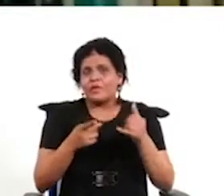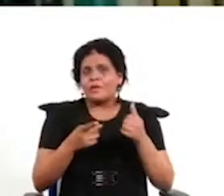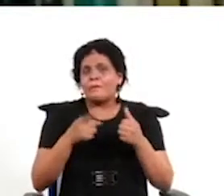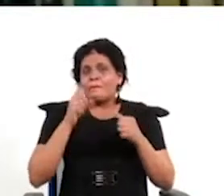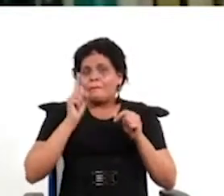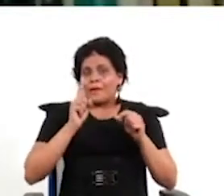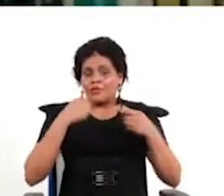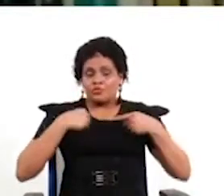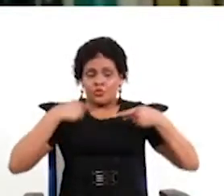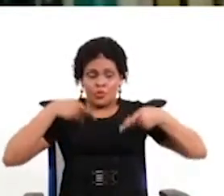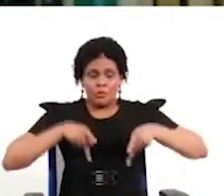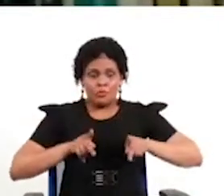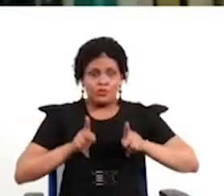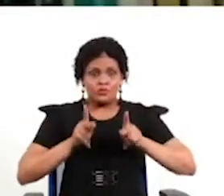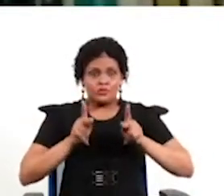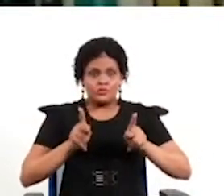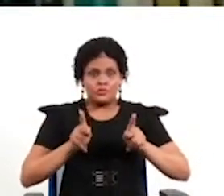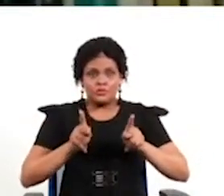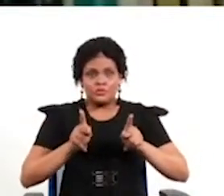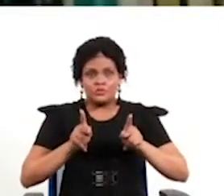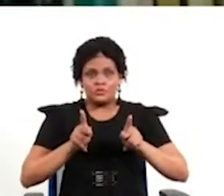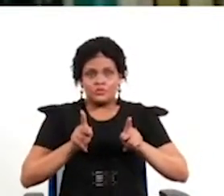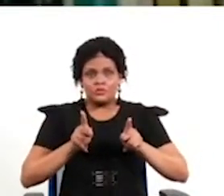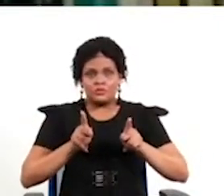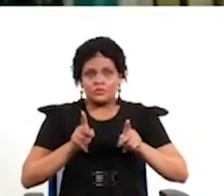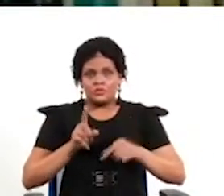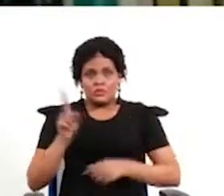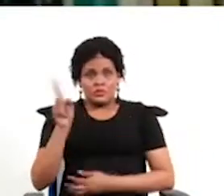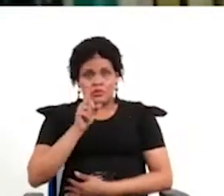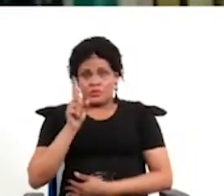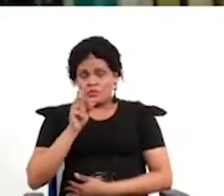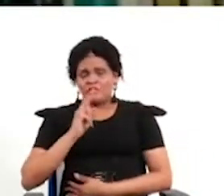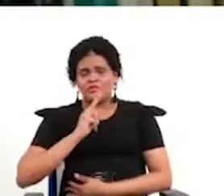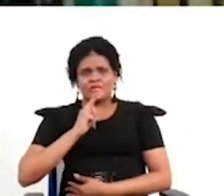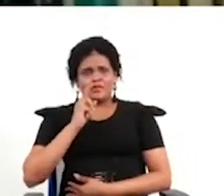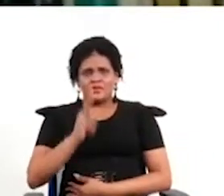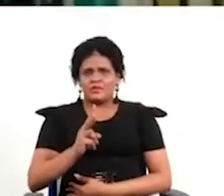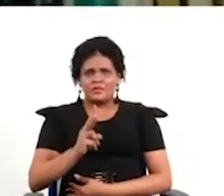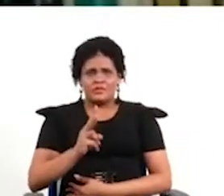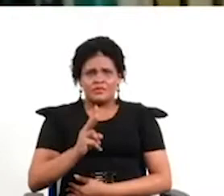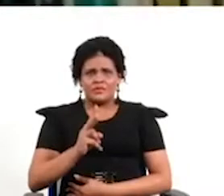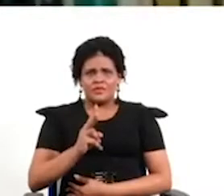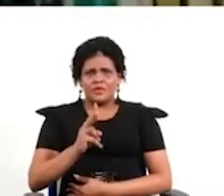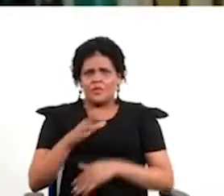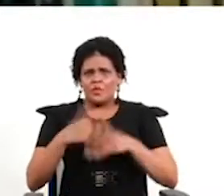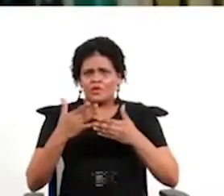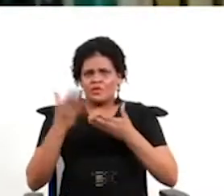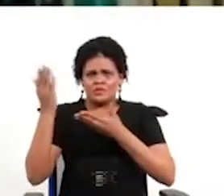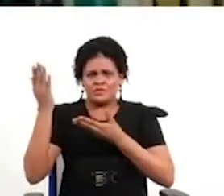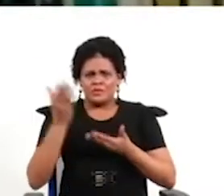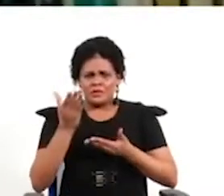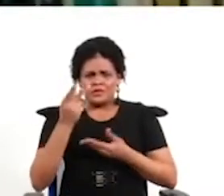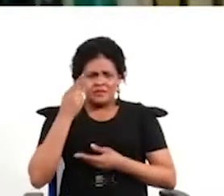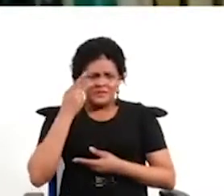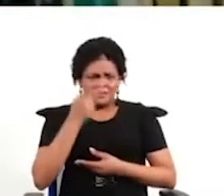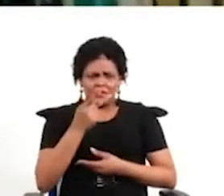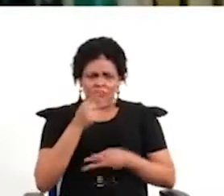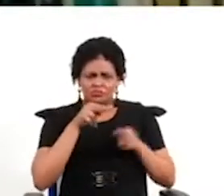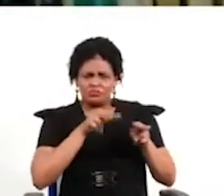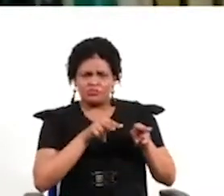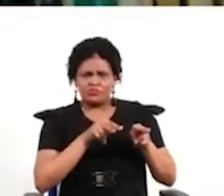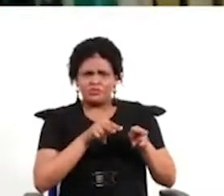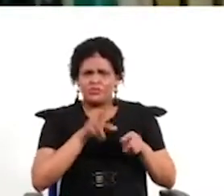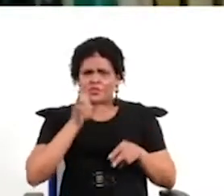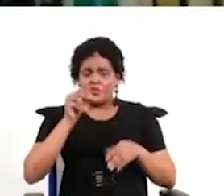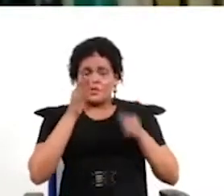oportunidad de escribir la constitución. Bien, eso no es verdad, no era verdad, como bien quedó en evidencia, porque el